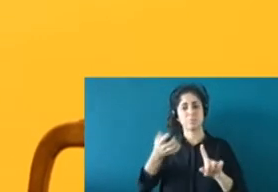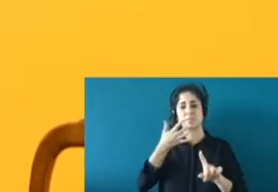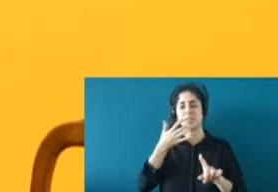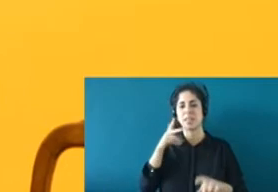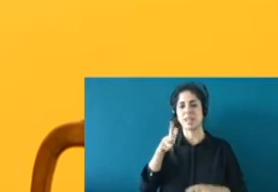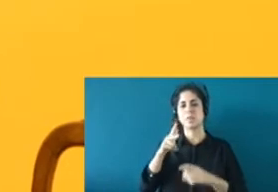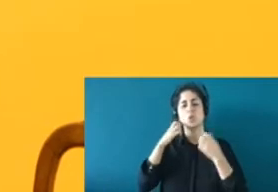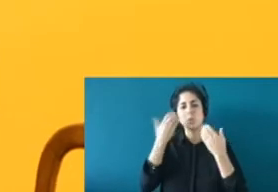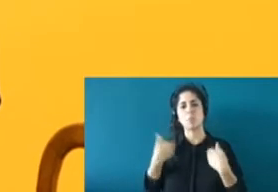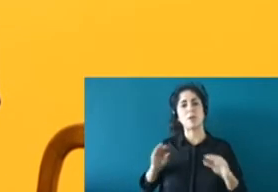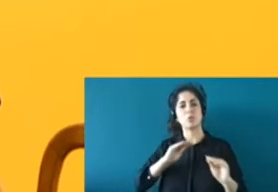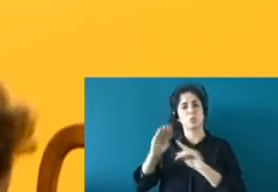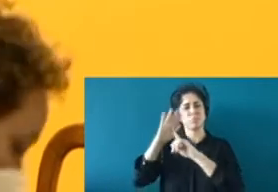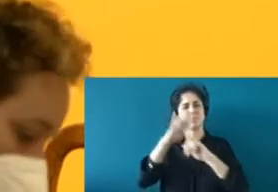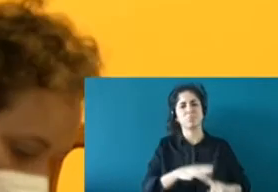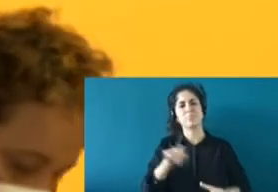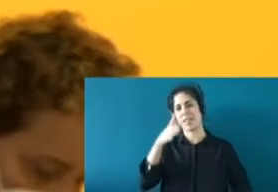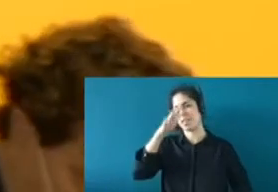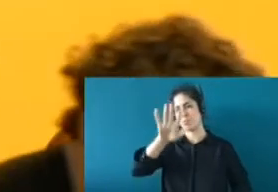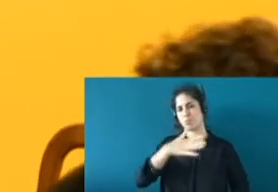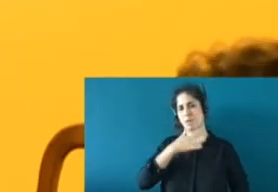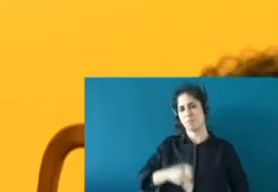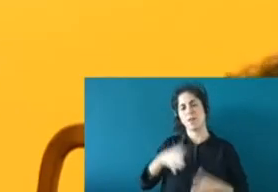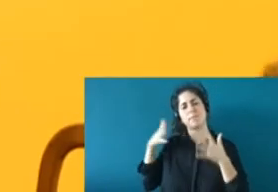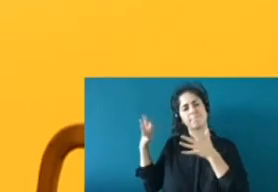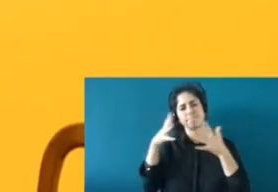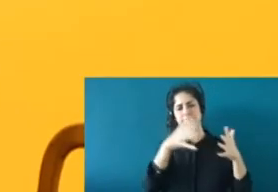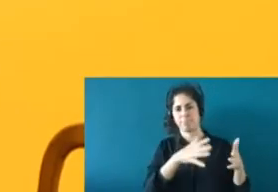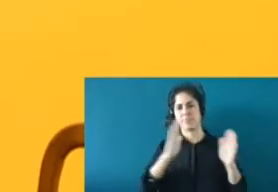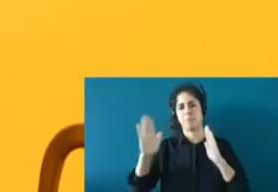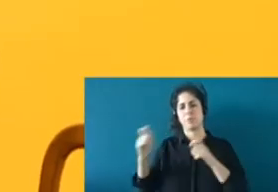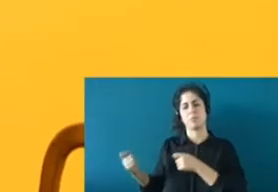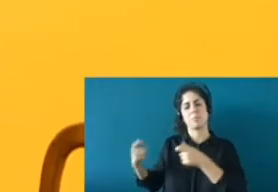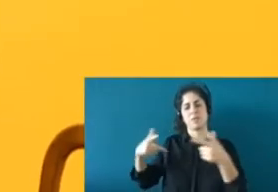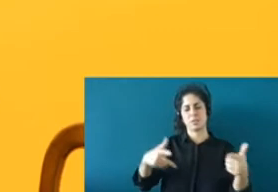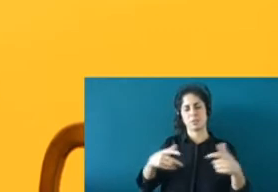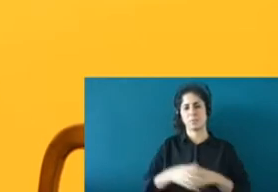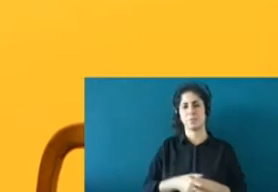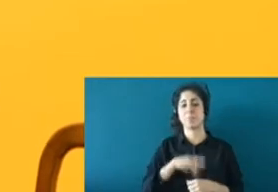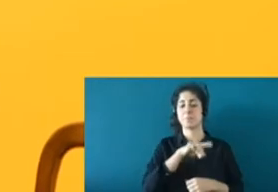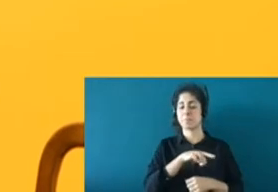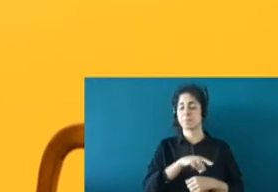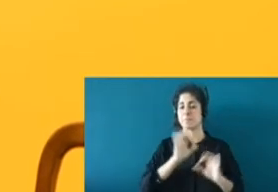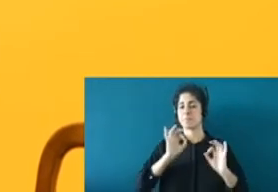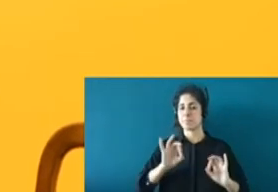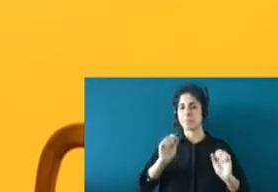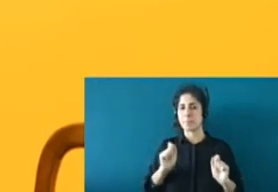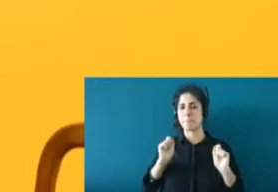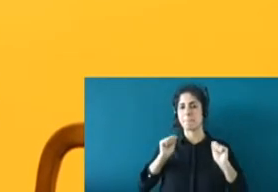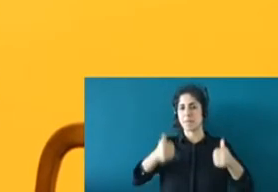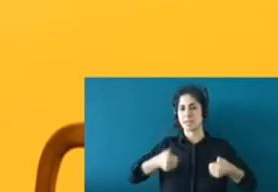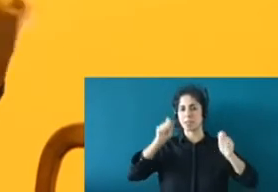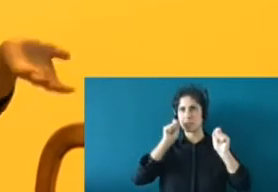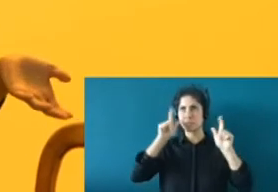que se han dado en sus migraciones. Y bueno, empezó a darse cuenta de las carencias que tenía el Estado español